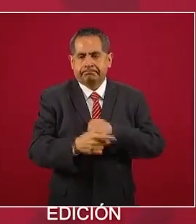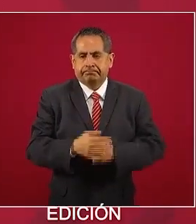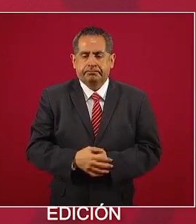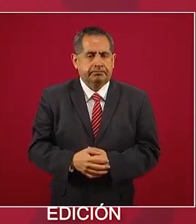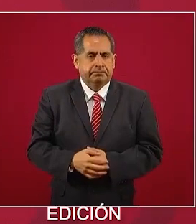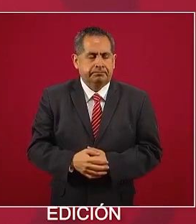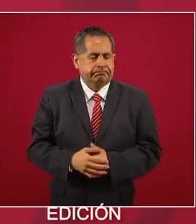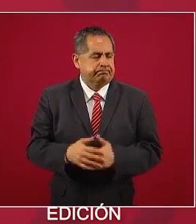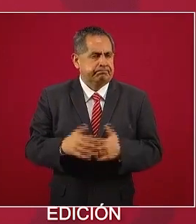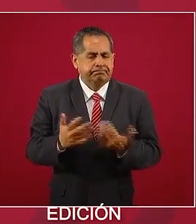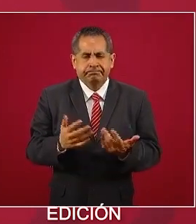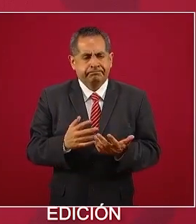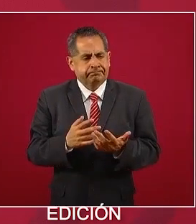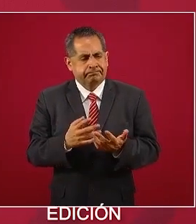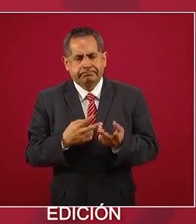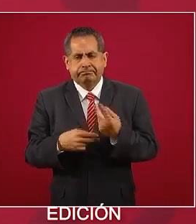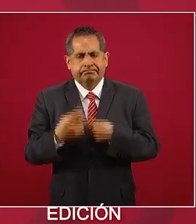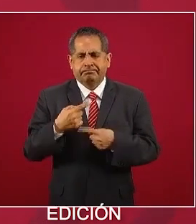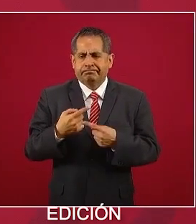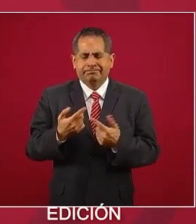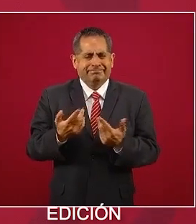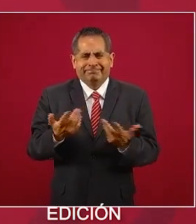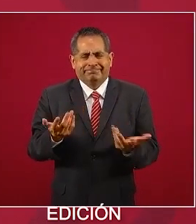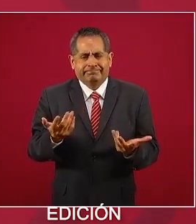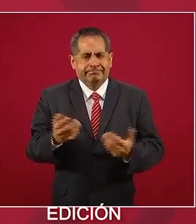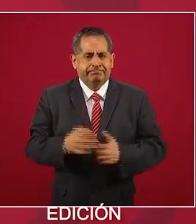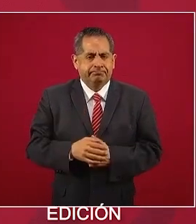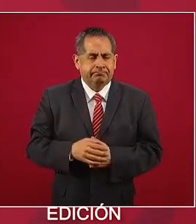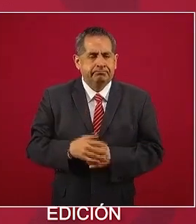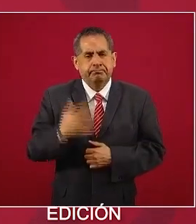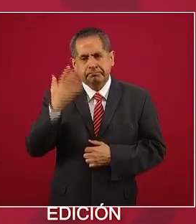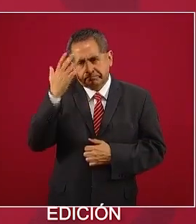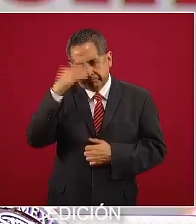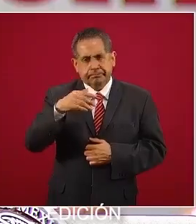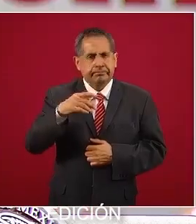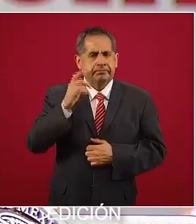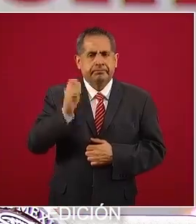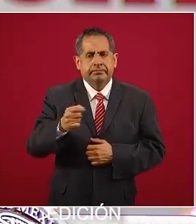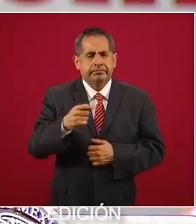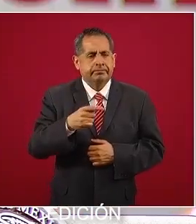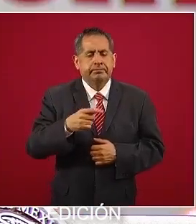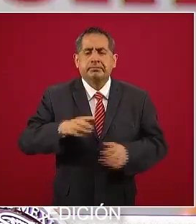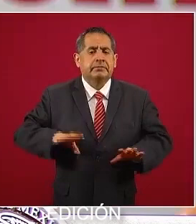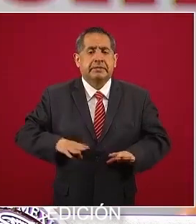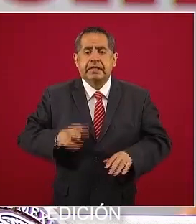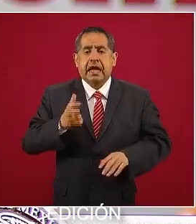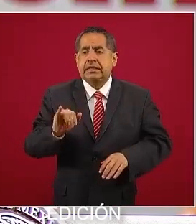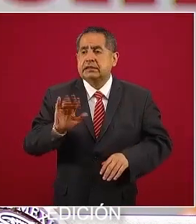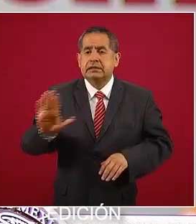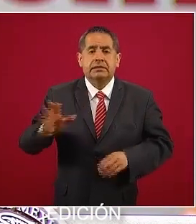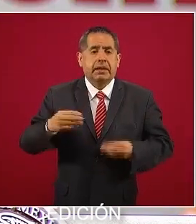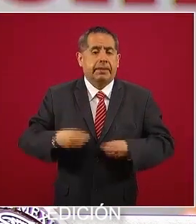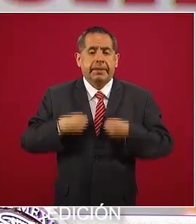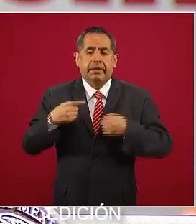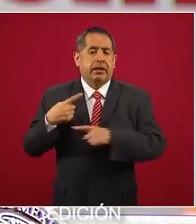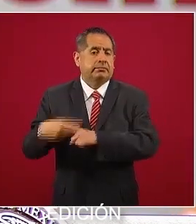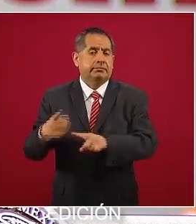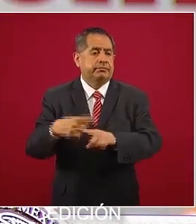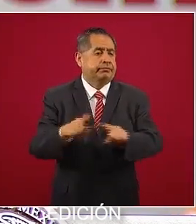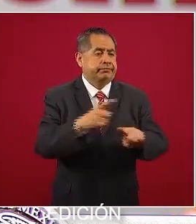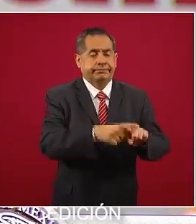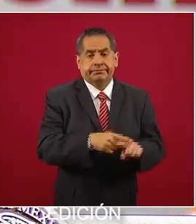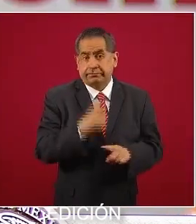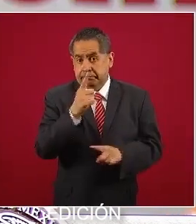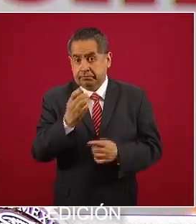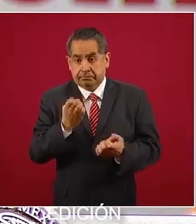causa esto? Hemos dicho, por un lado son los distintos estilos de vida, la actividad física es un elemento muy